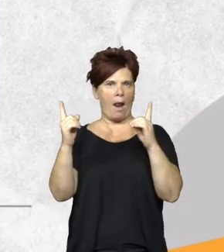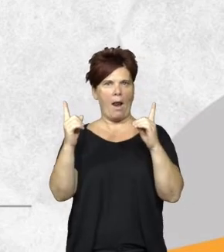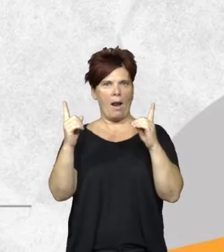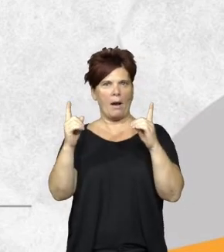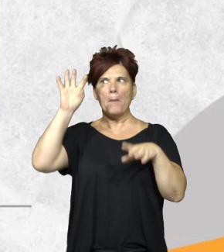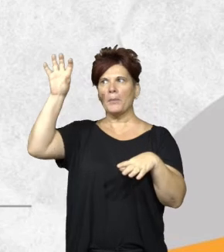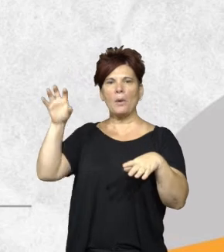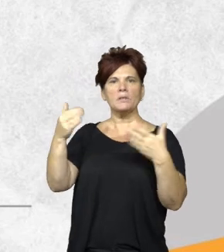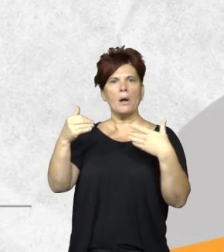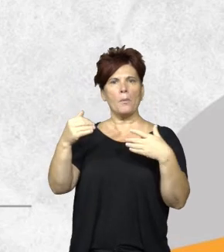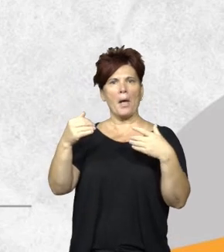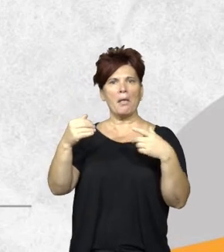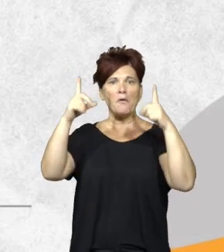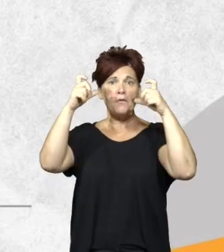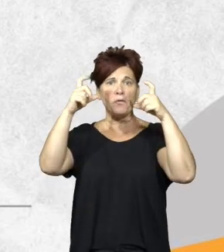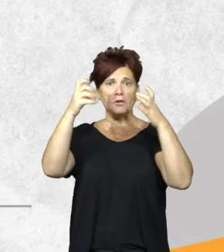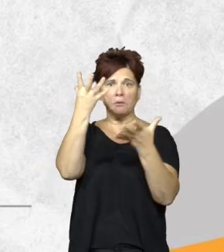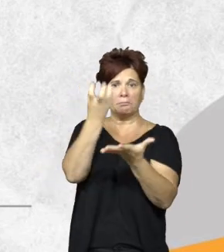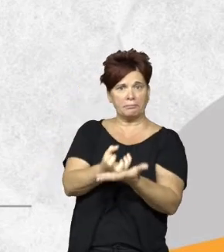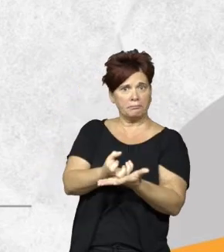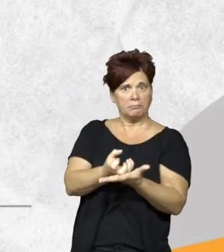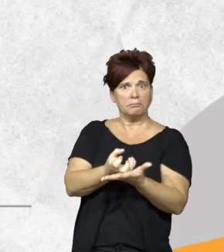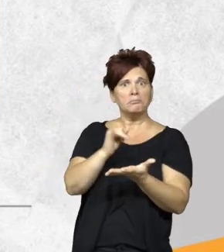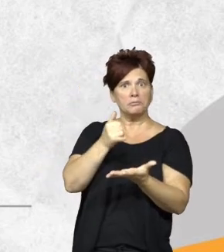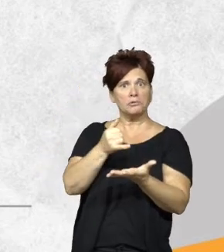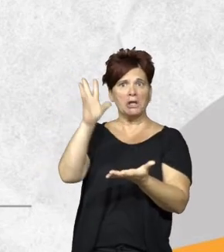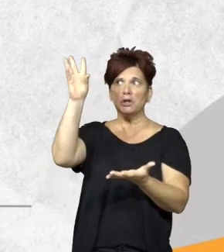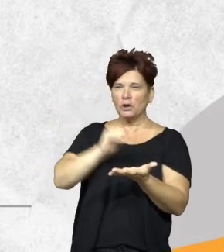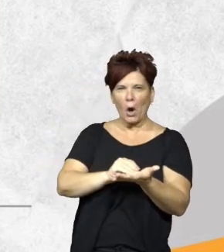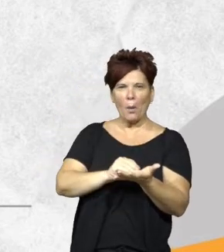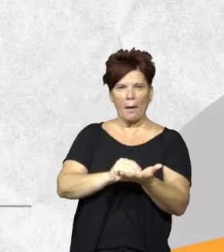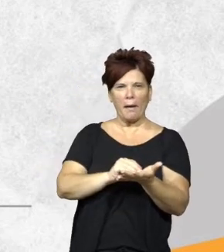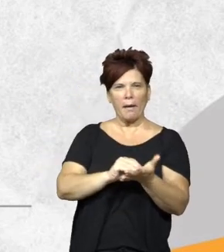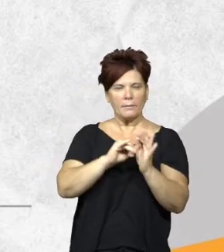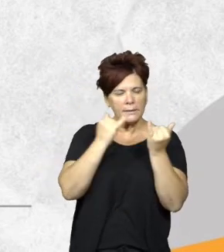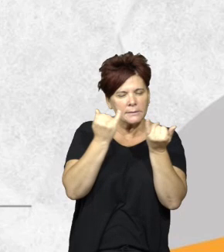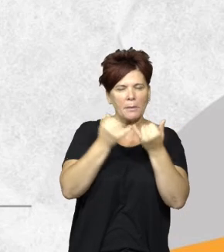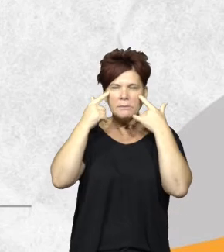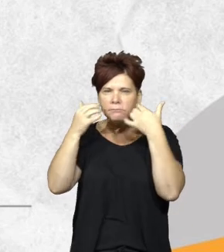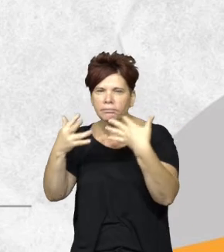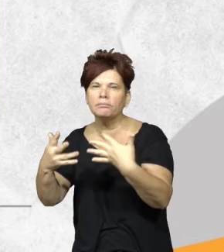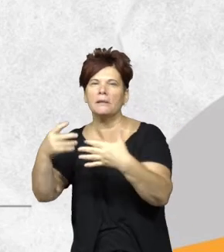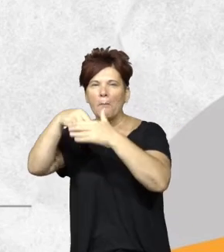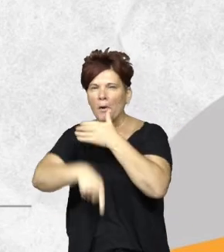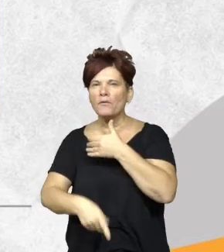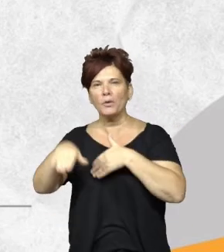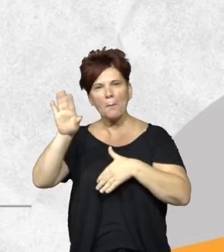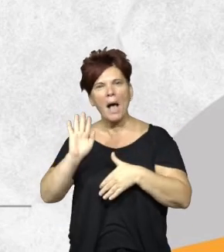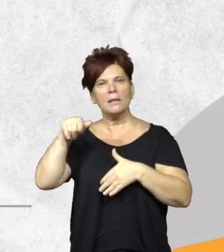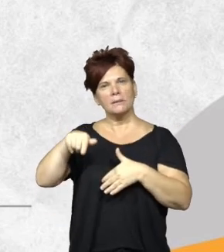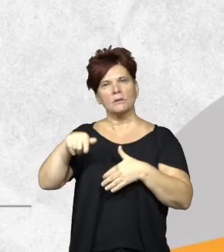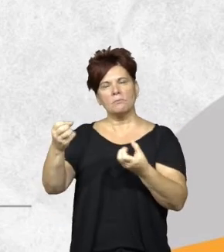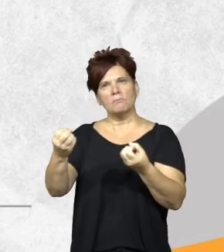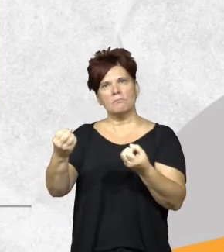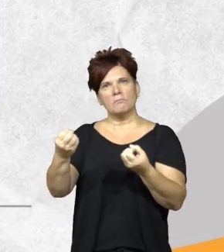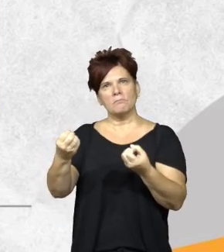provincia puede bajar la imagen y lo hacen de hecho perfecto evaluar con mayor profundidad pero esto ya nos da un